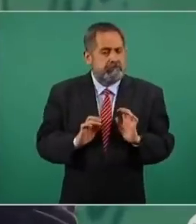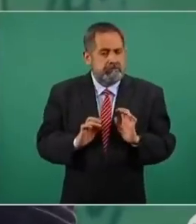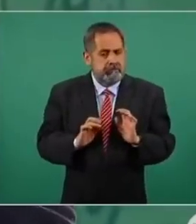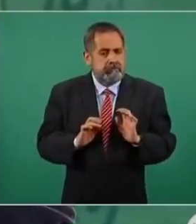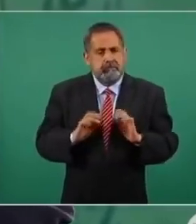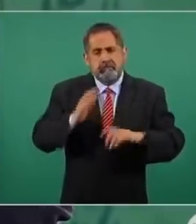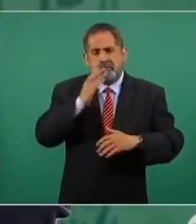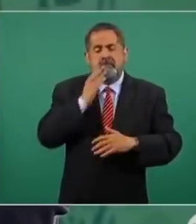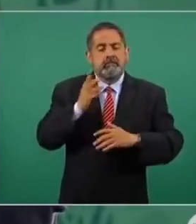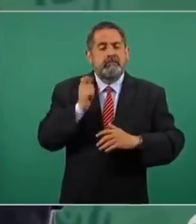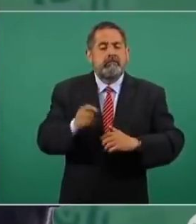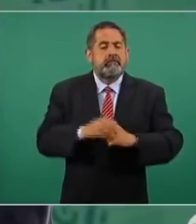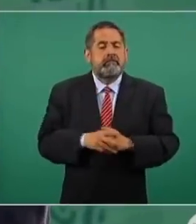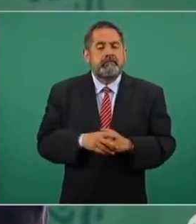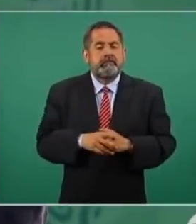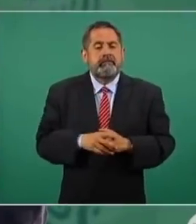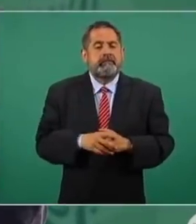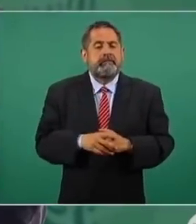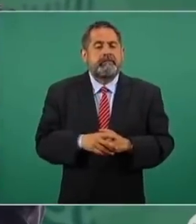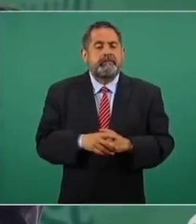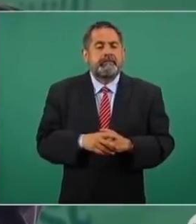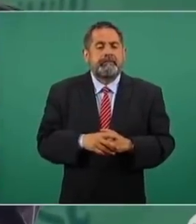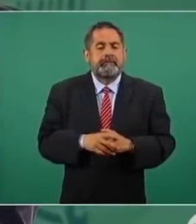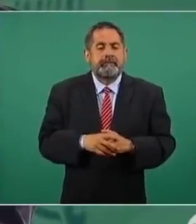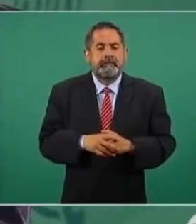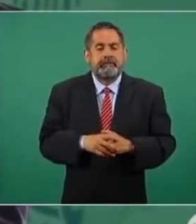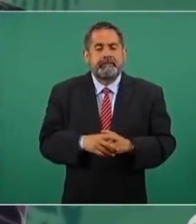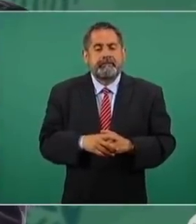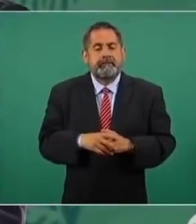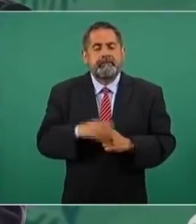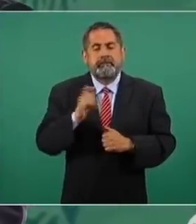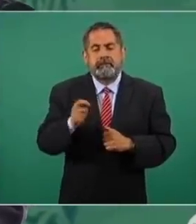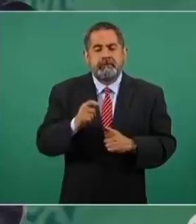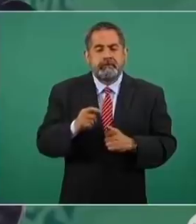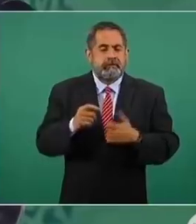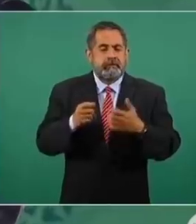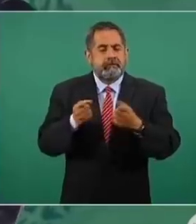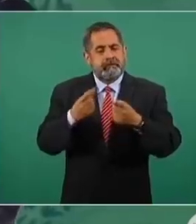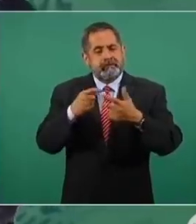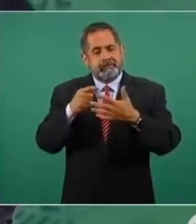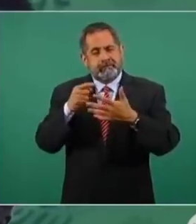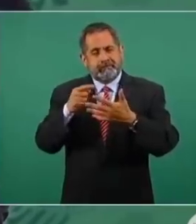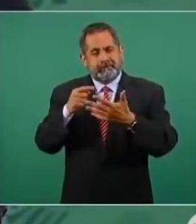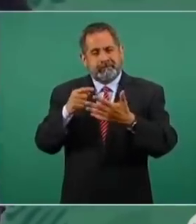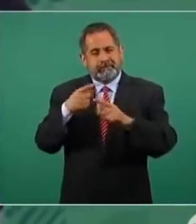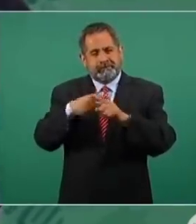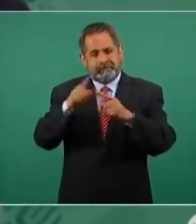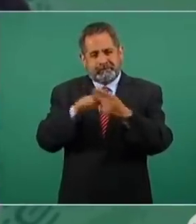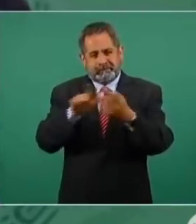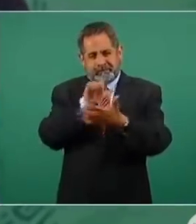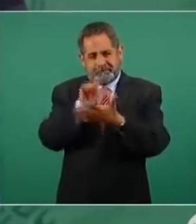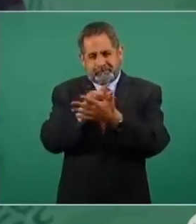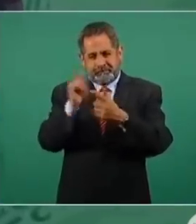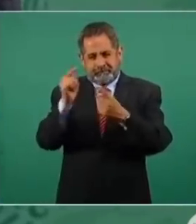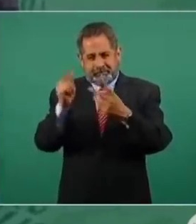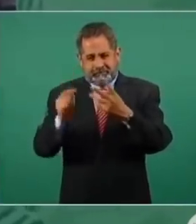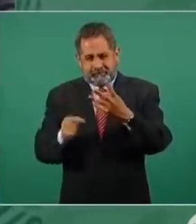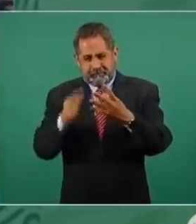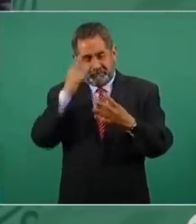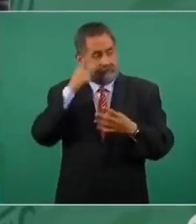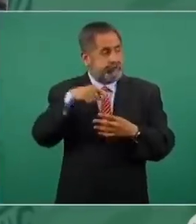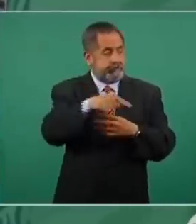un número determinado de leyes para